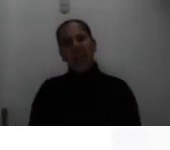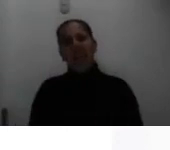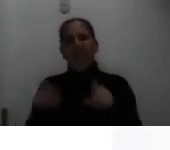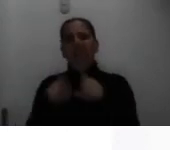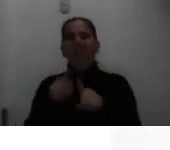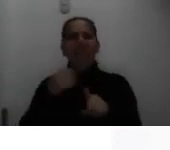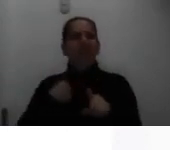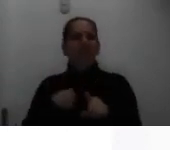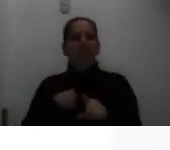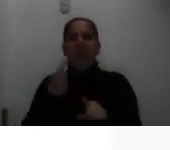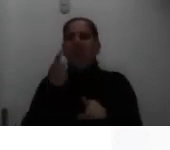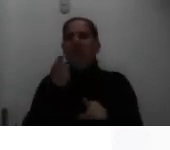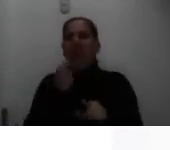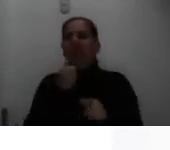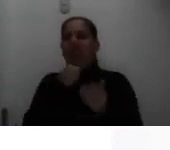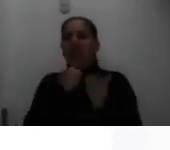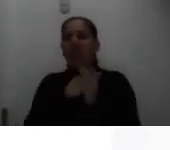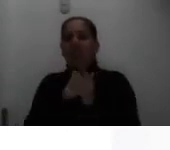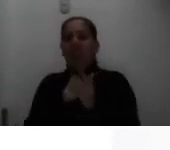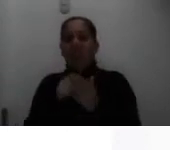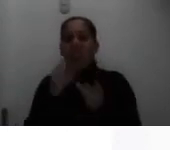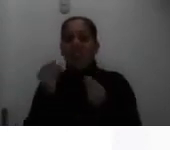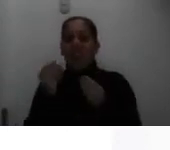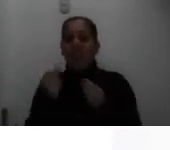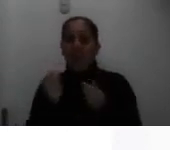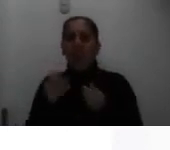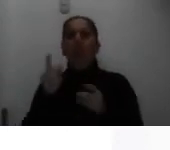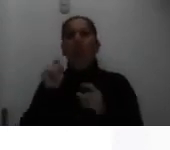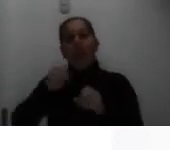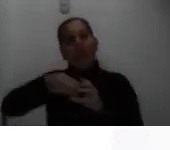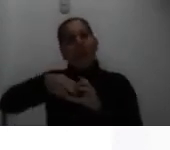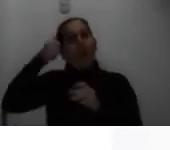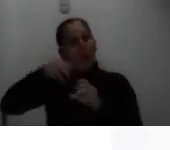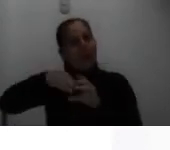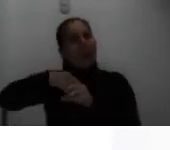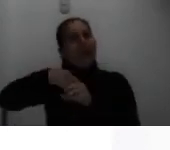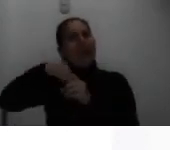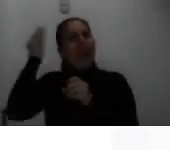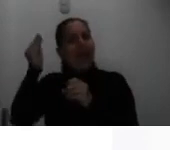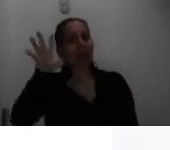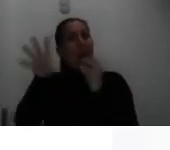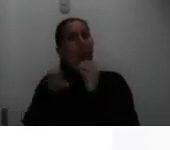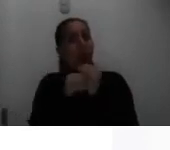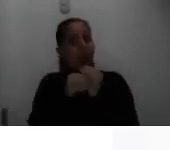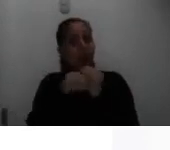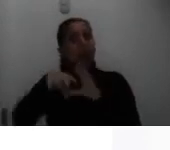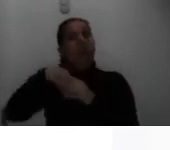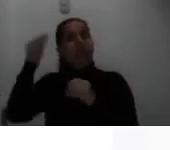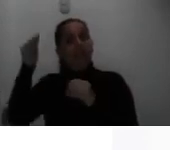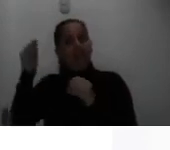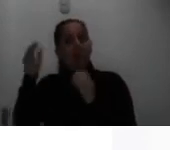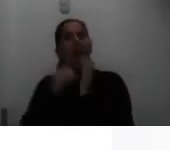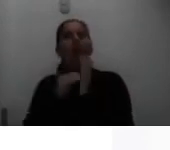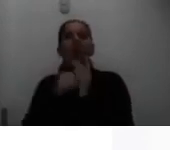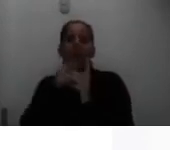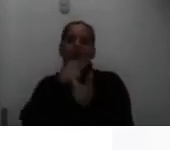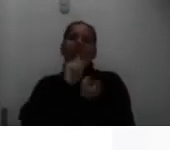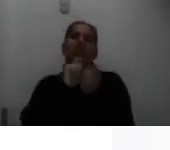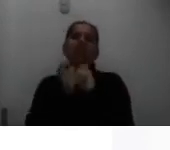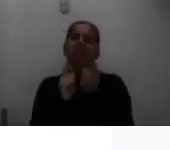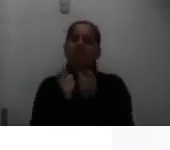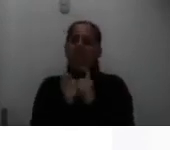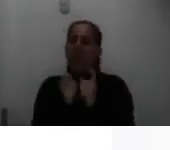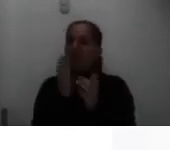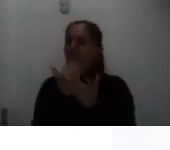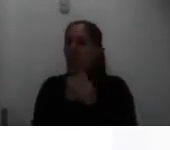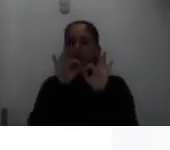logrado dar la constancia de salario pueden volver a salir y volver a entrar y cargar la información o corregir lo que haya que corregir en